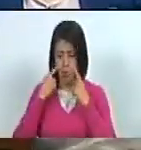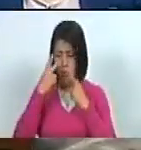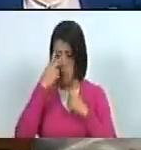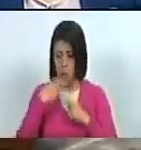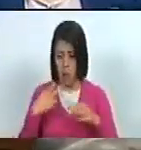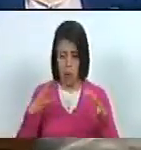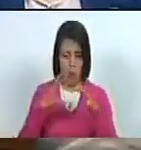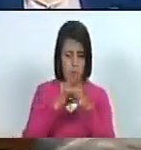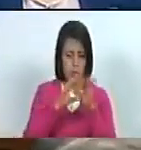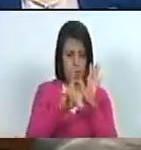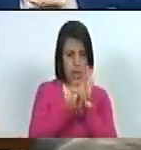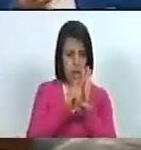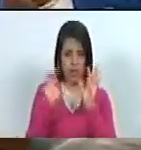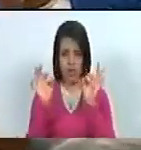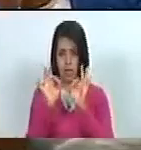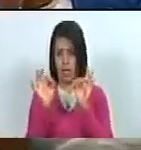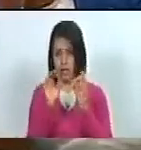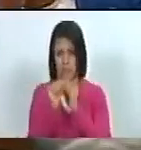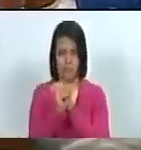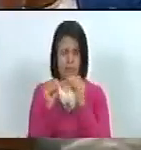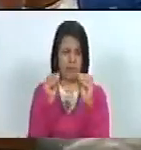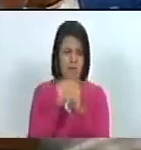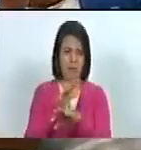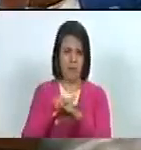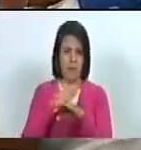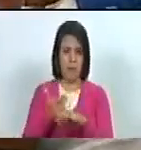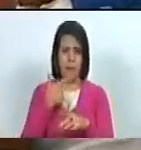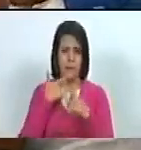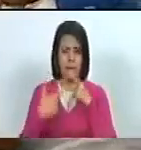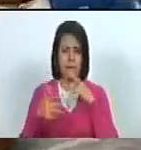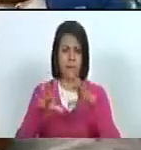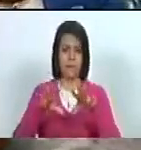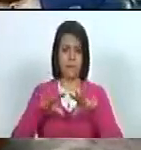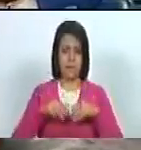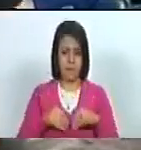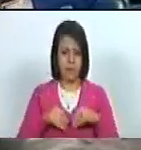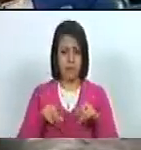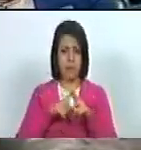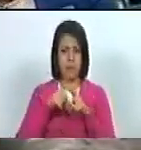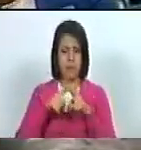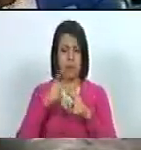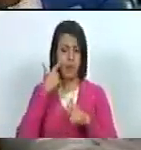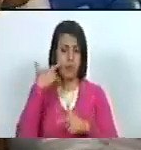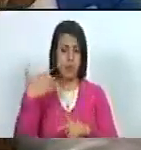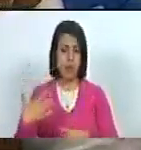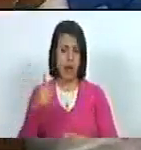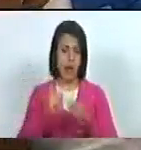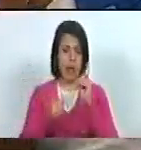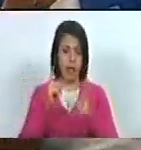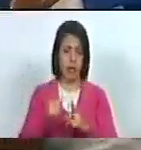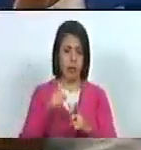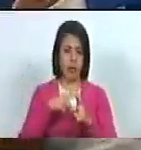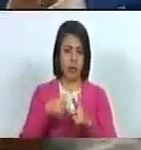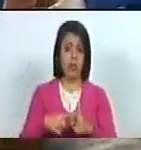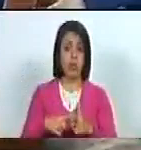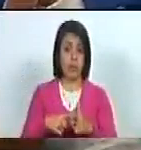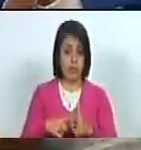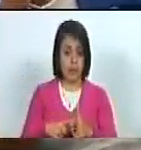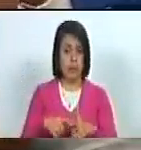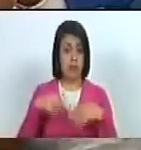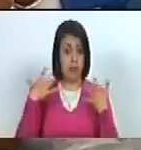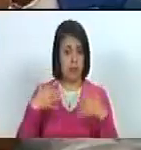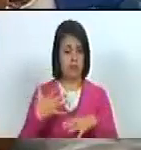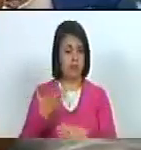unión no legalizada. Eso es aceptar como cotidiano algo que es sumamente